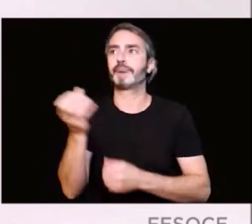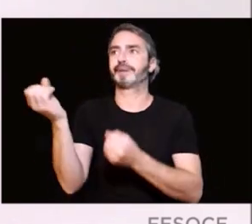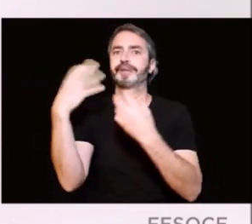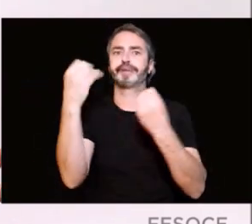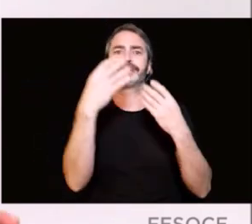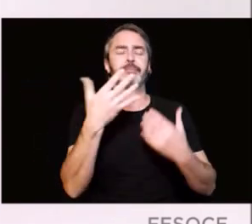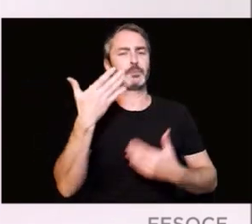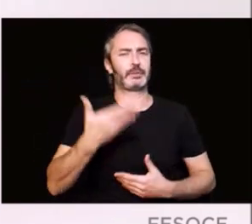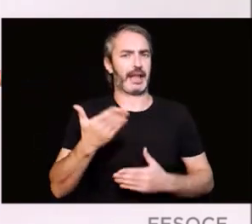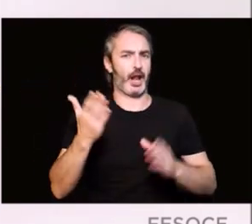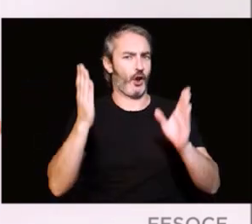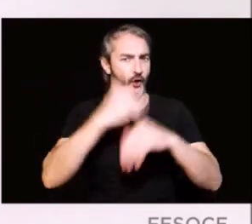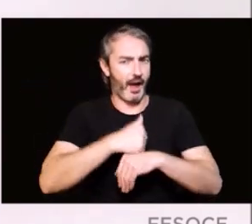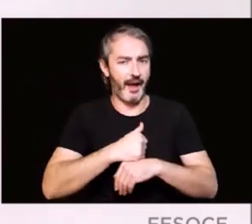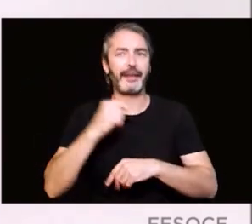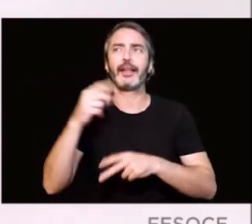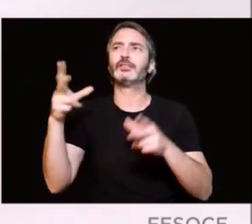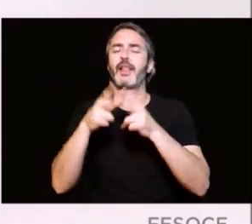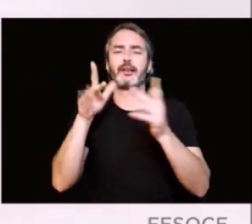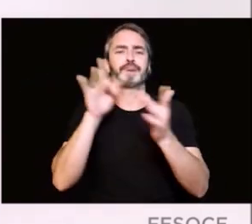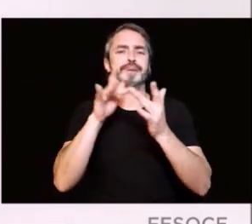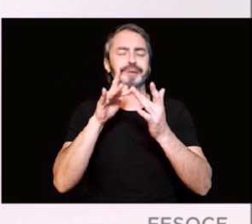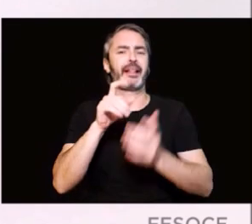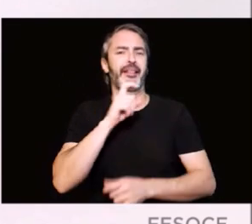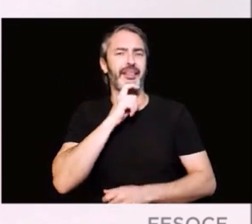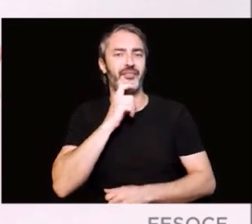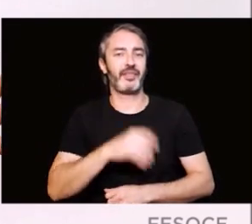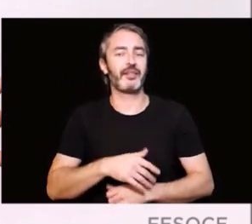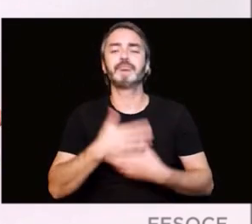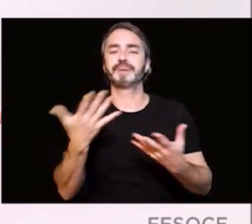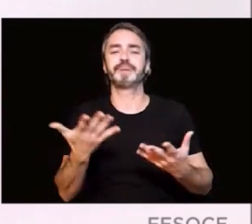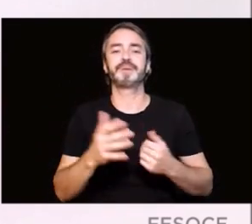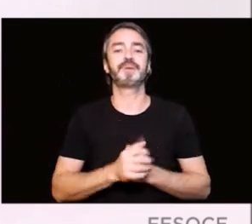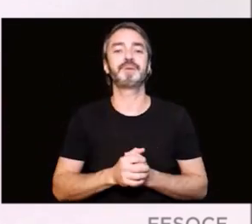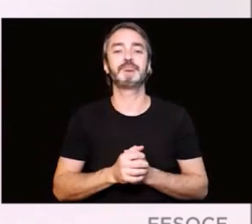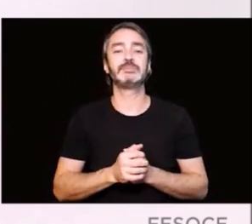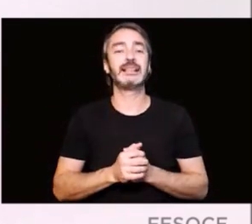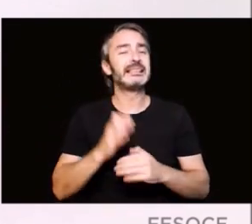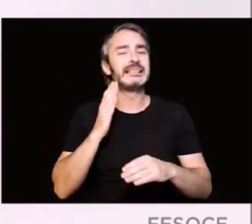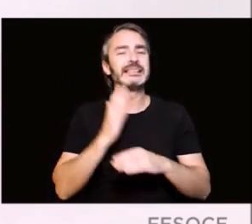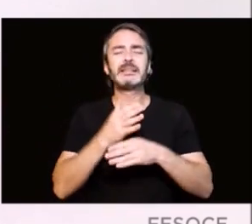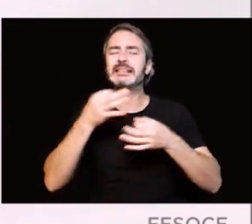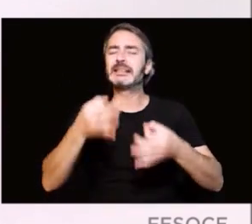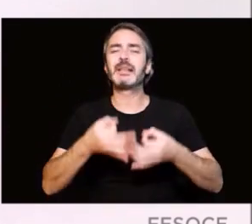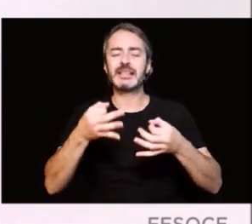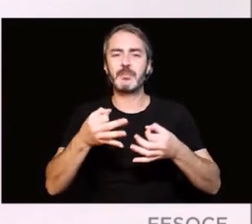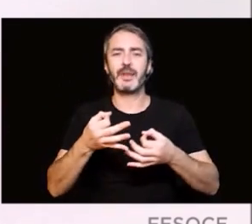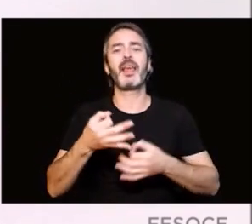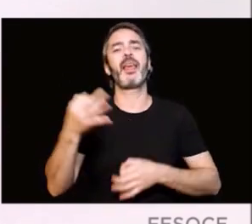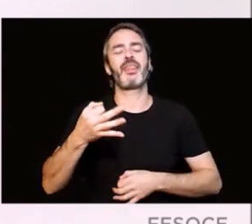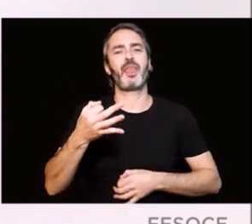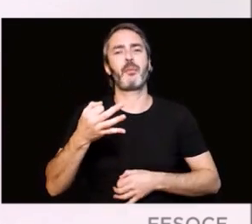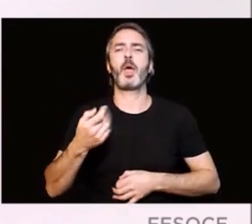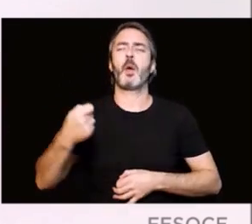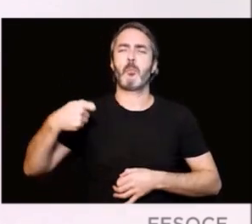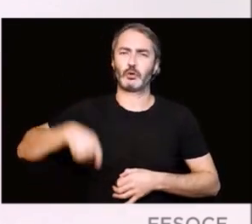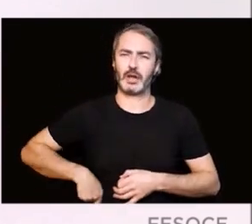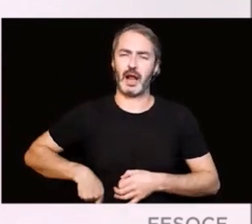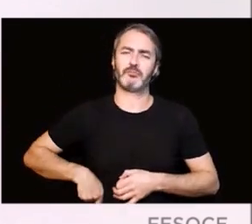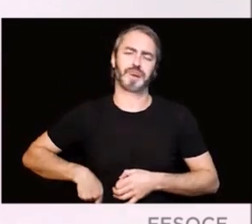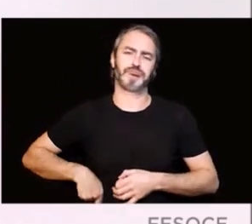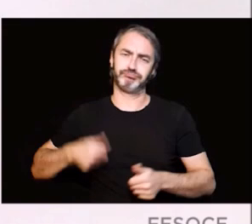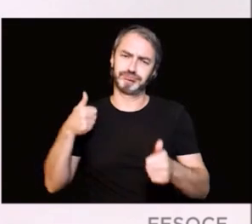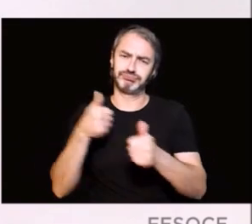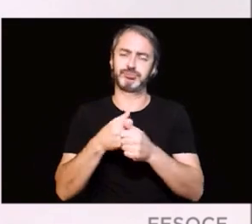estímulos importante y una gran privación de socialización. En cualquier caso, siempre es necesaria la intervención profesional lo más temprana